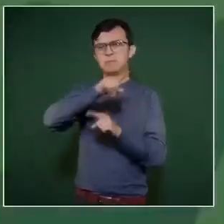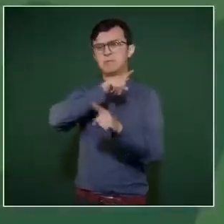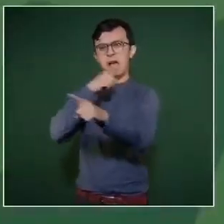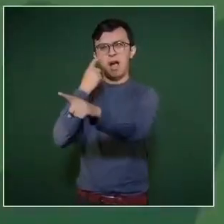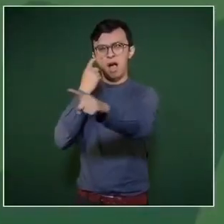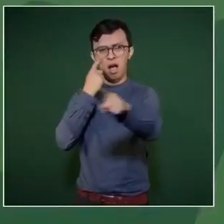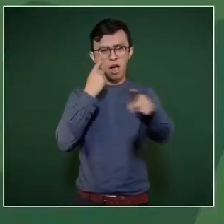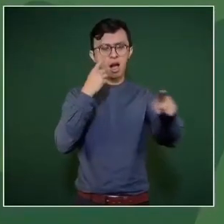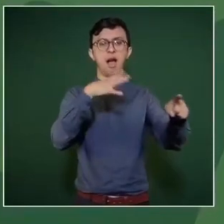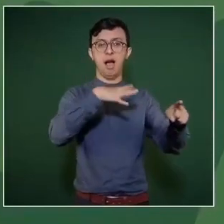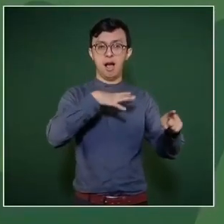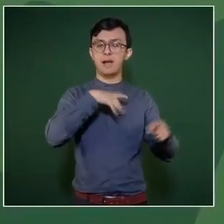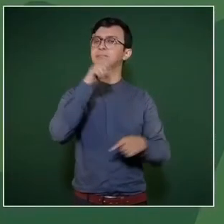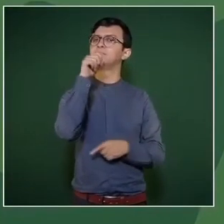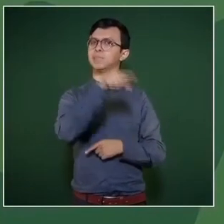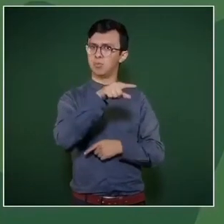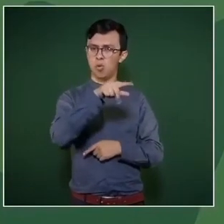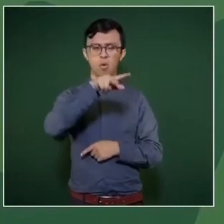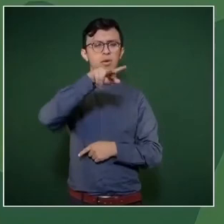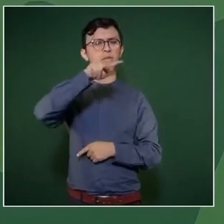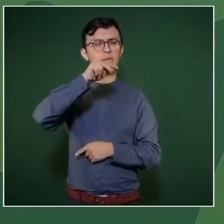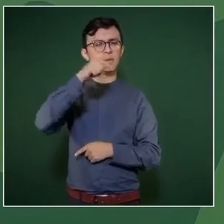la televisión lo mismo,